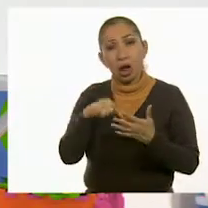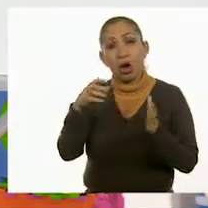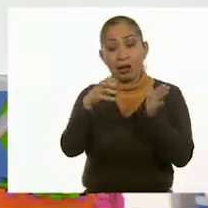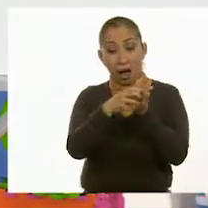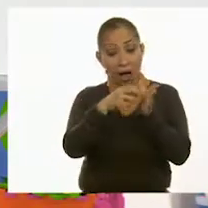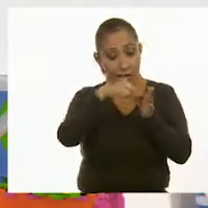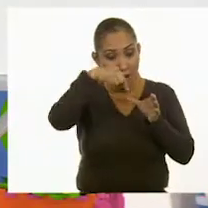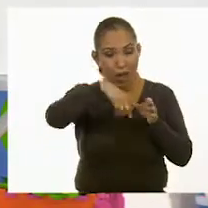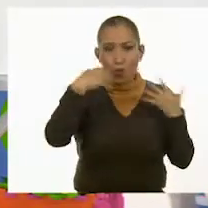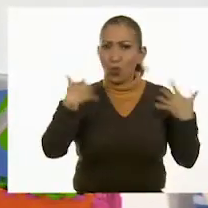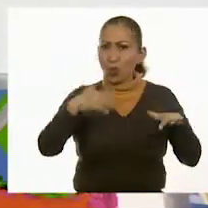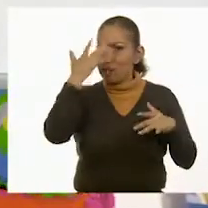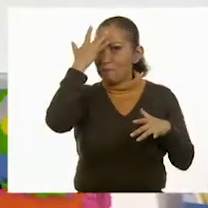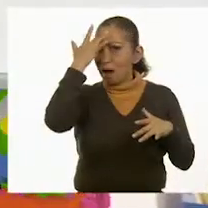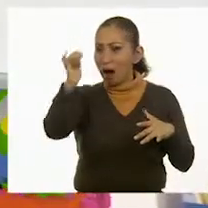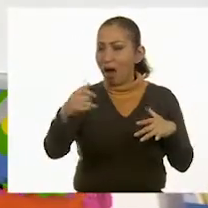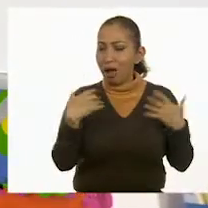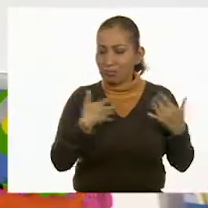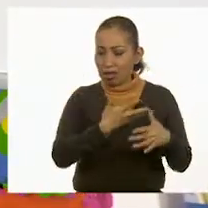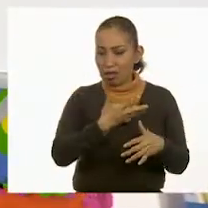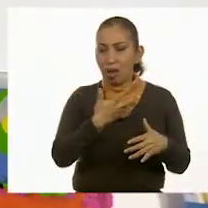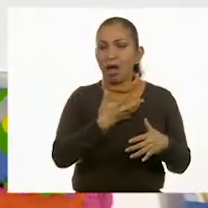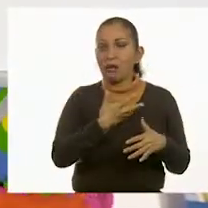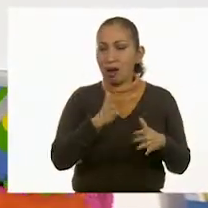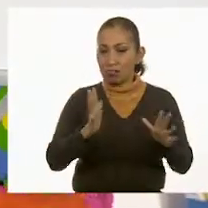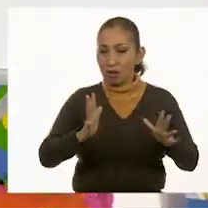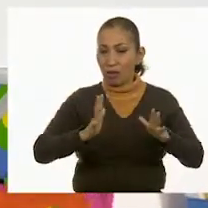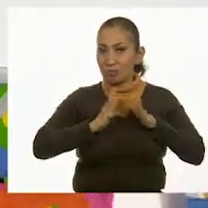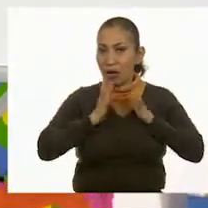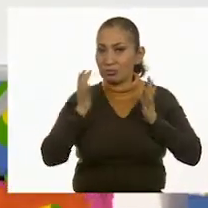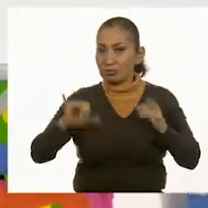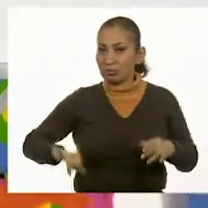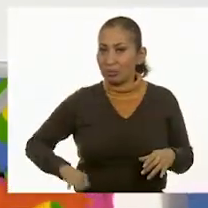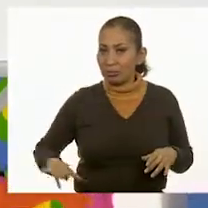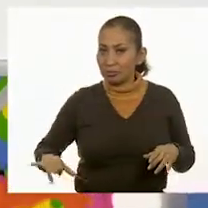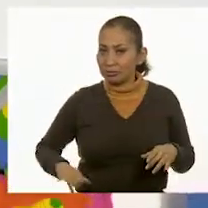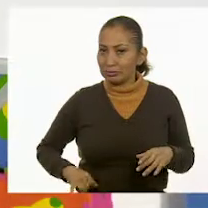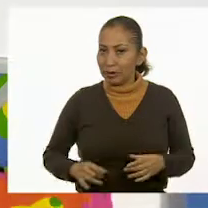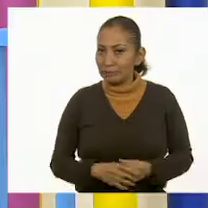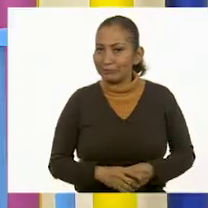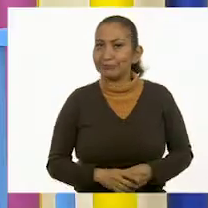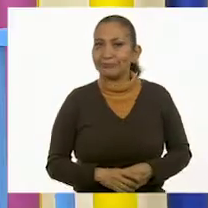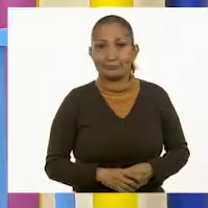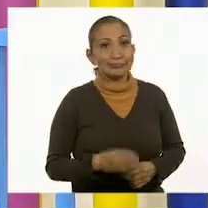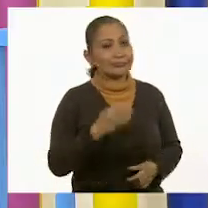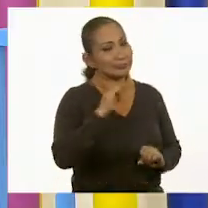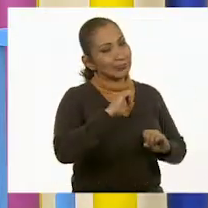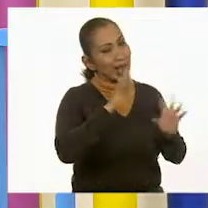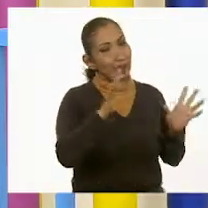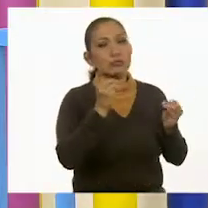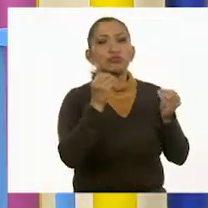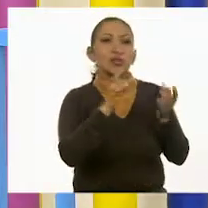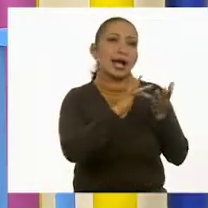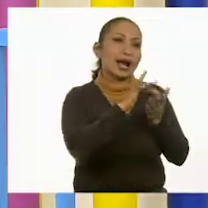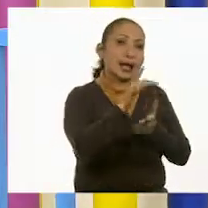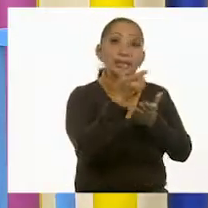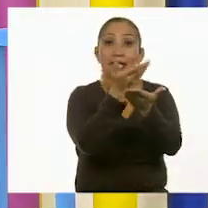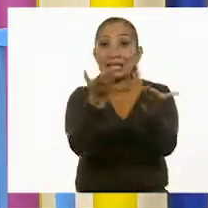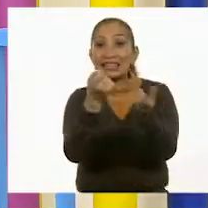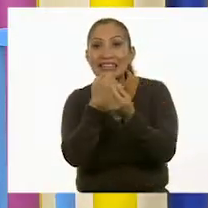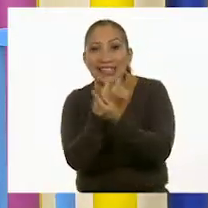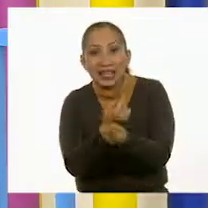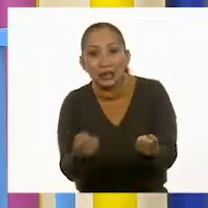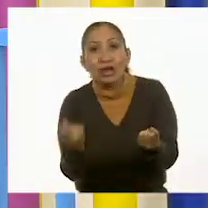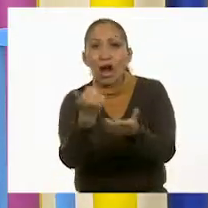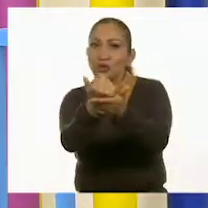caja mágica sí tiene muchas cosas interesantes. Claro. Y bueno, te agradezco a ti y a nuestros niños y